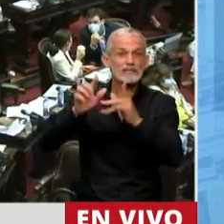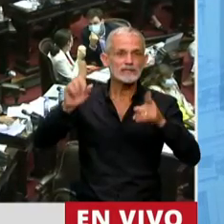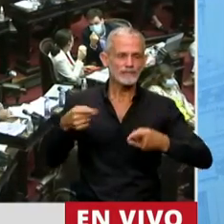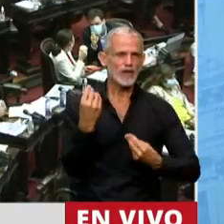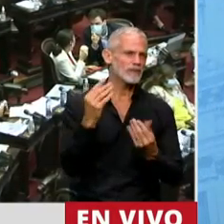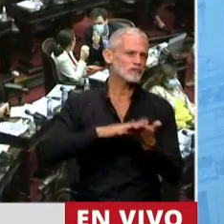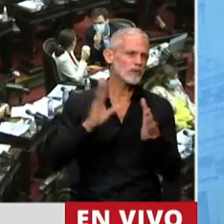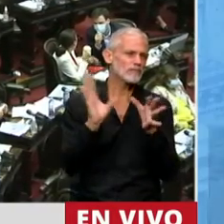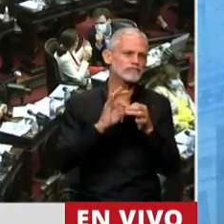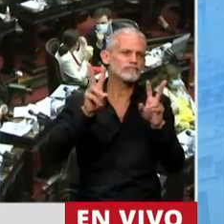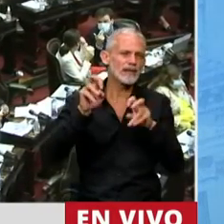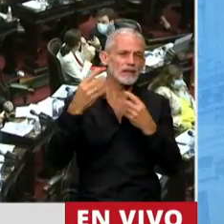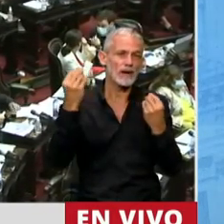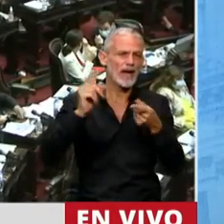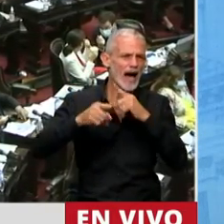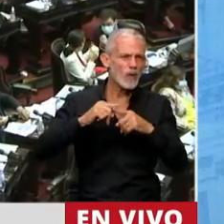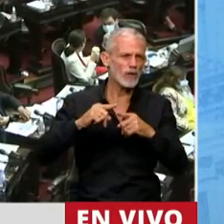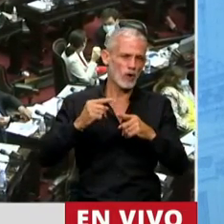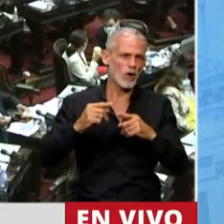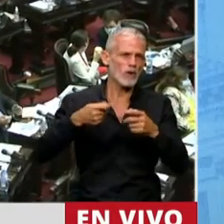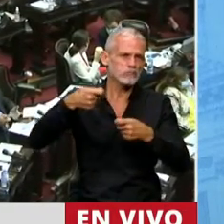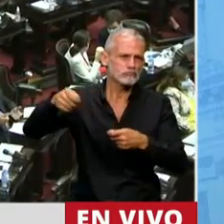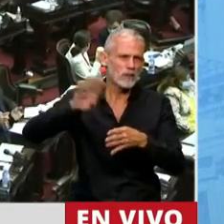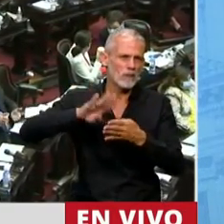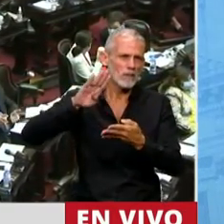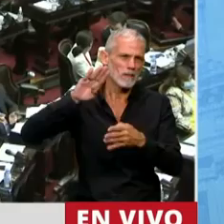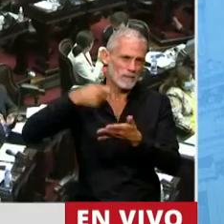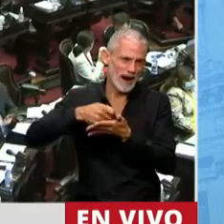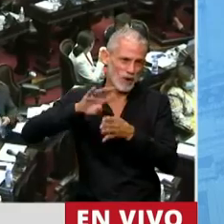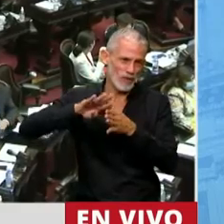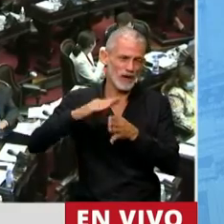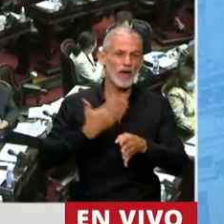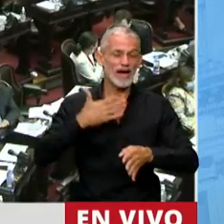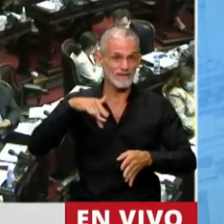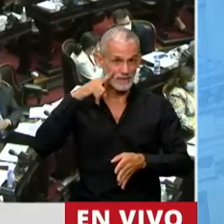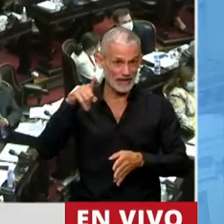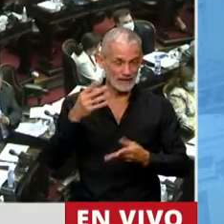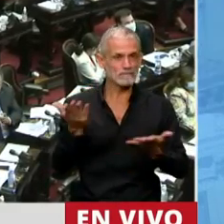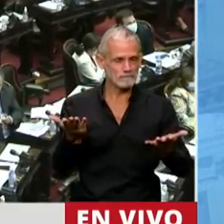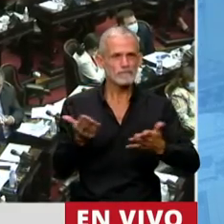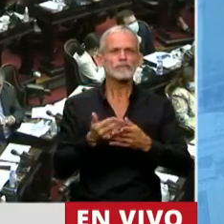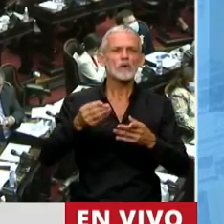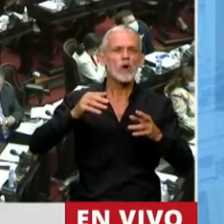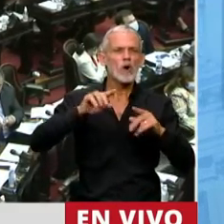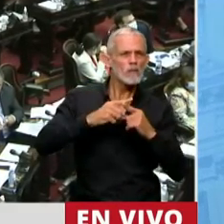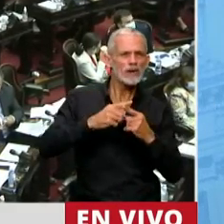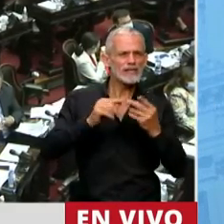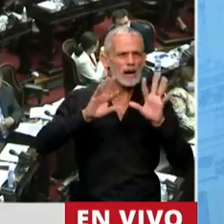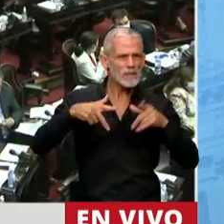relacionado con este acuerdo con el Fondo Monetario Internacional. Y en ese concepto de sostenibilidad de la deuda como política de Estado,